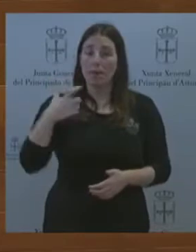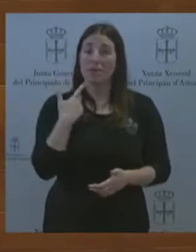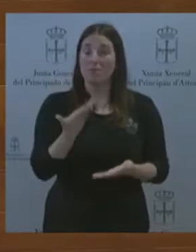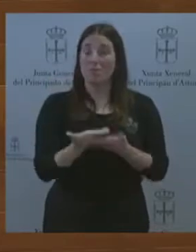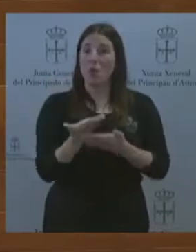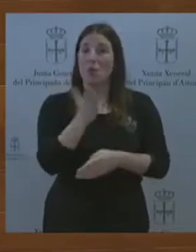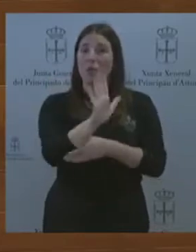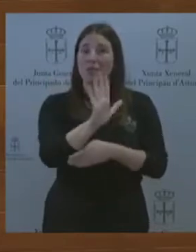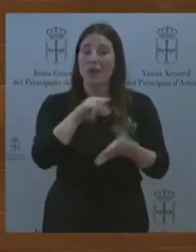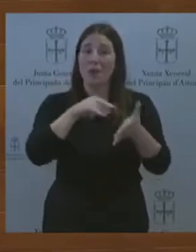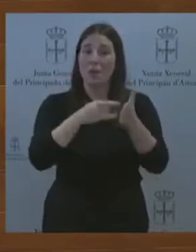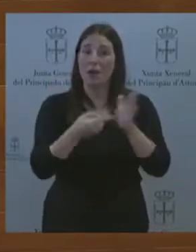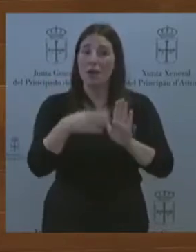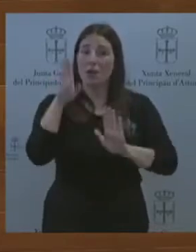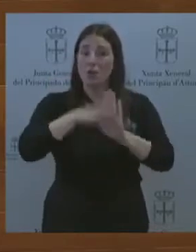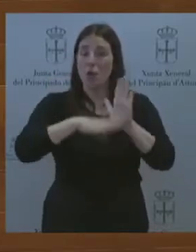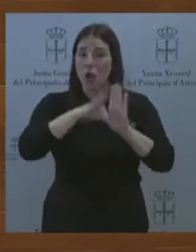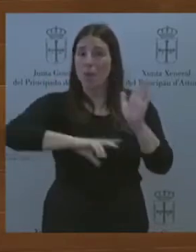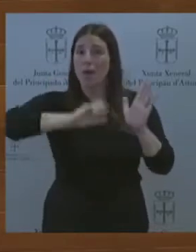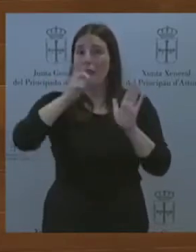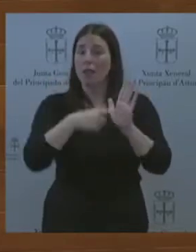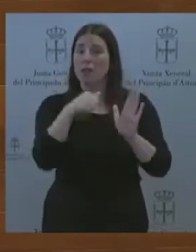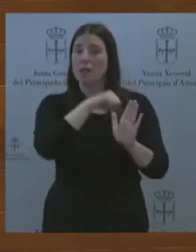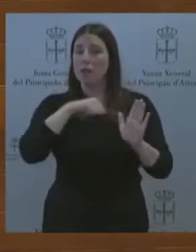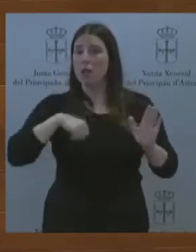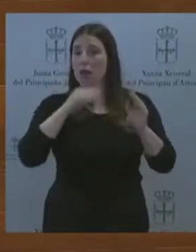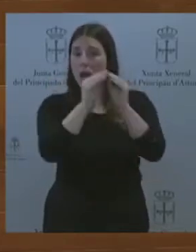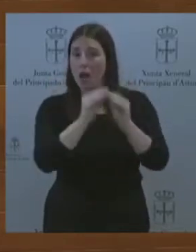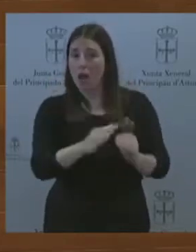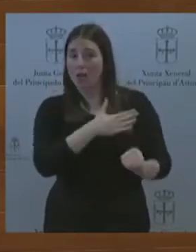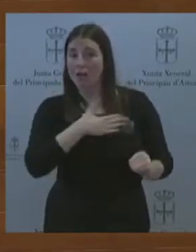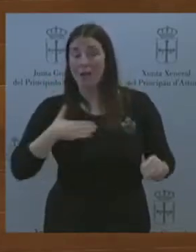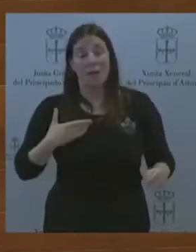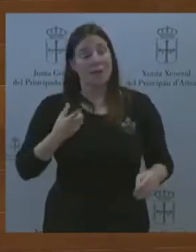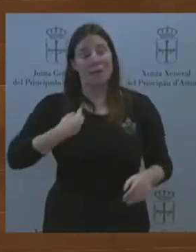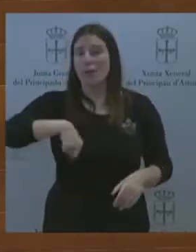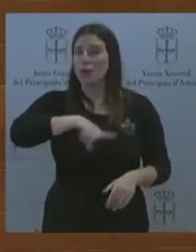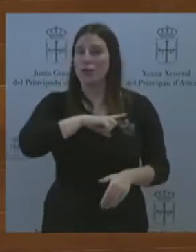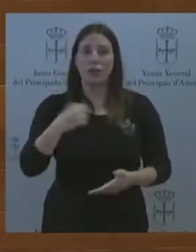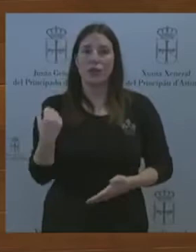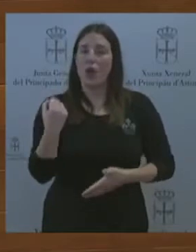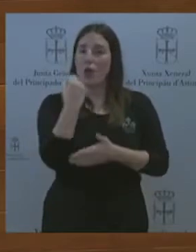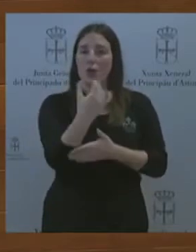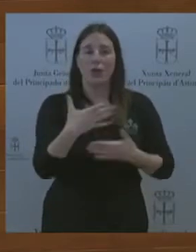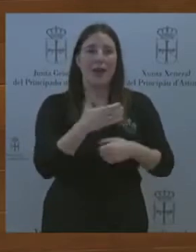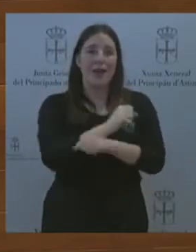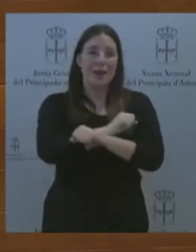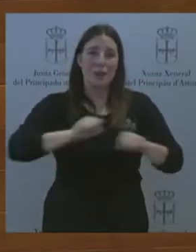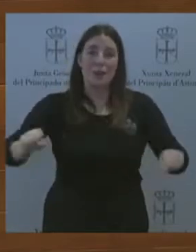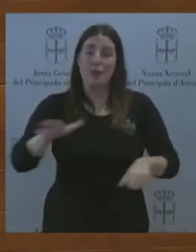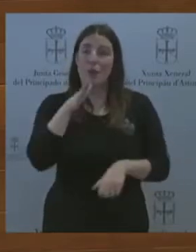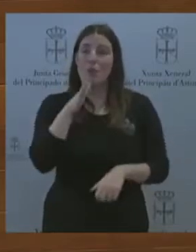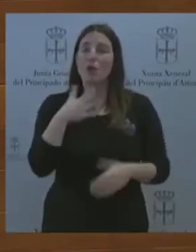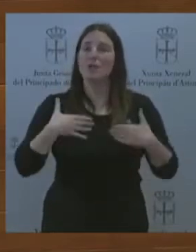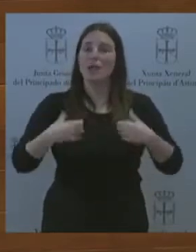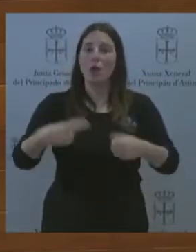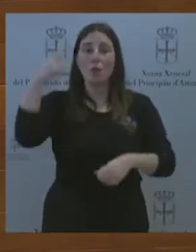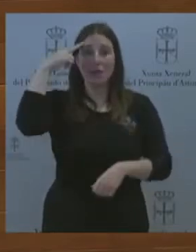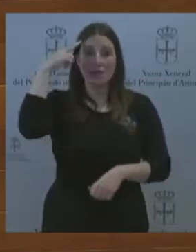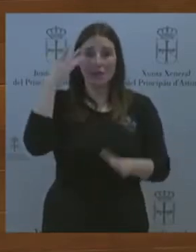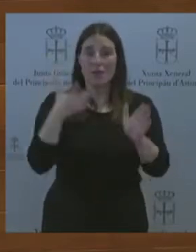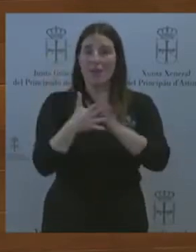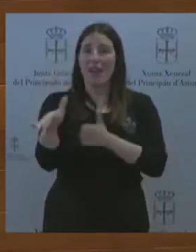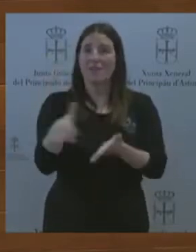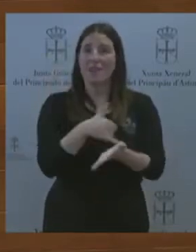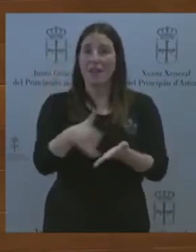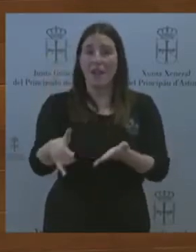nos hace imposible apoyarlas. La salud mental es una asignatura pendiente del Principado de Asturias y Vox lo comparte. Hasta hace menos de